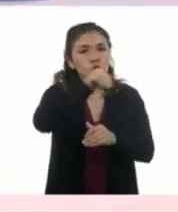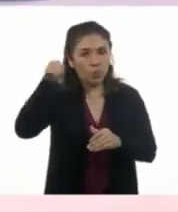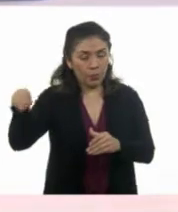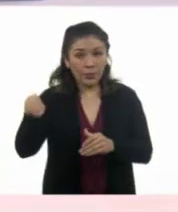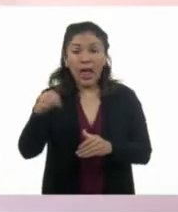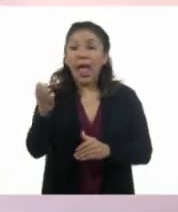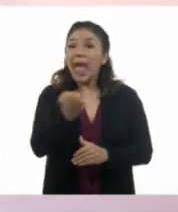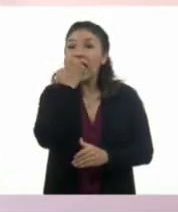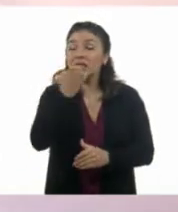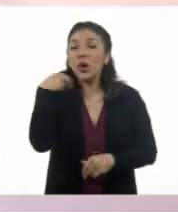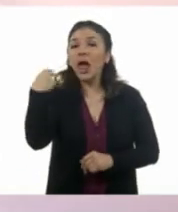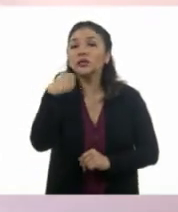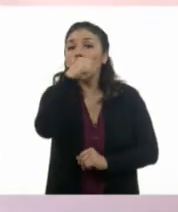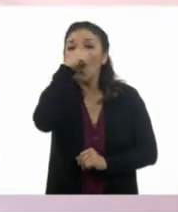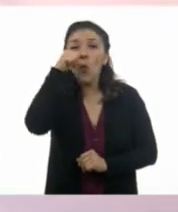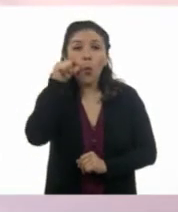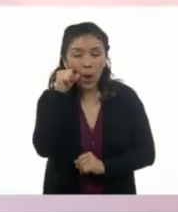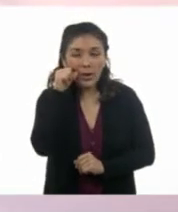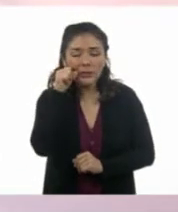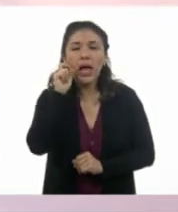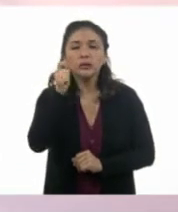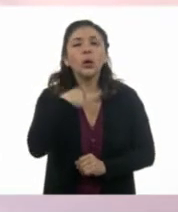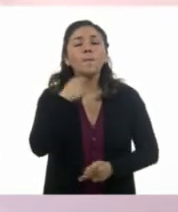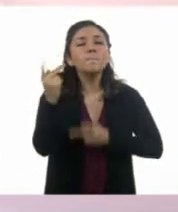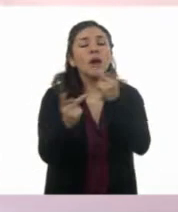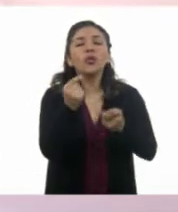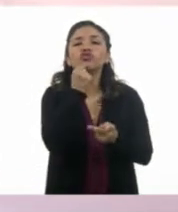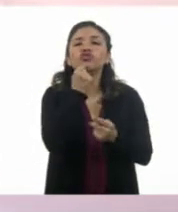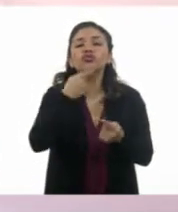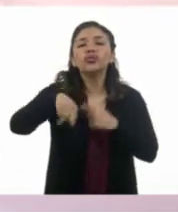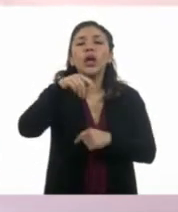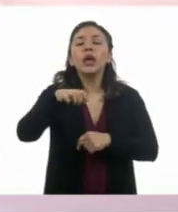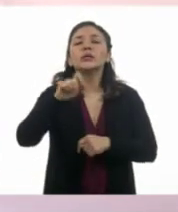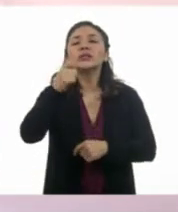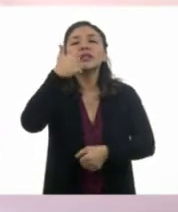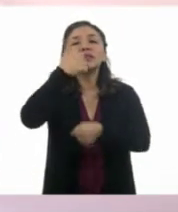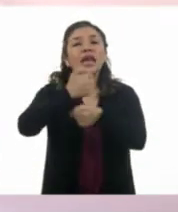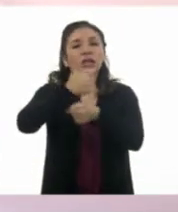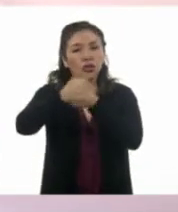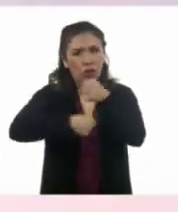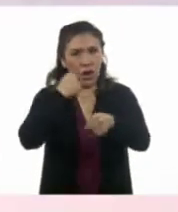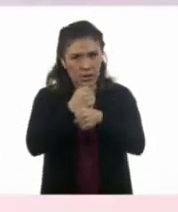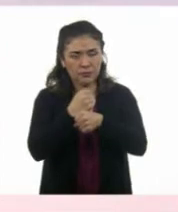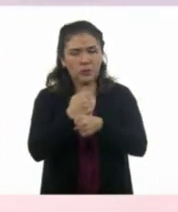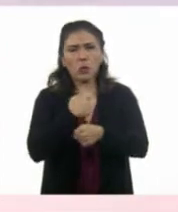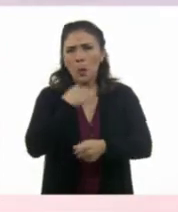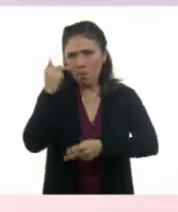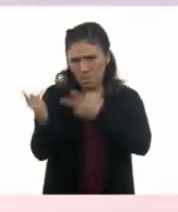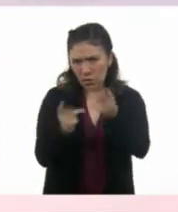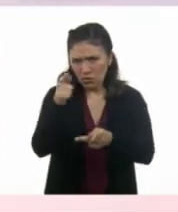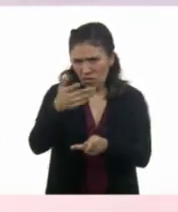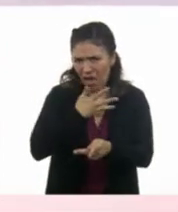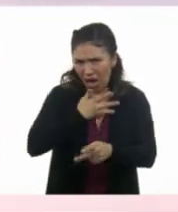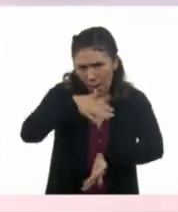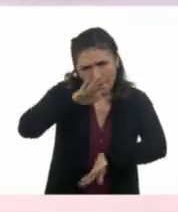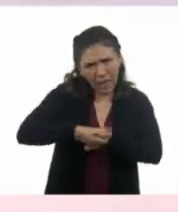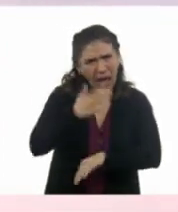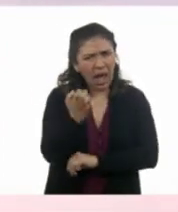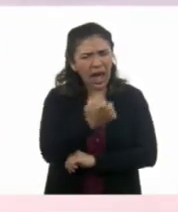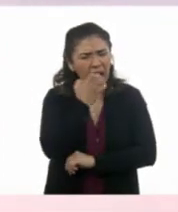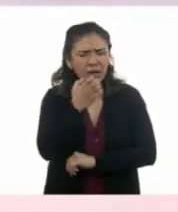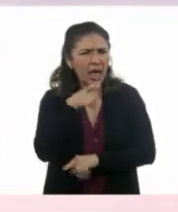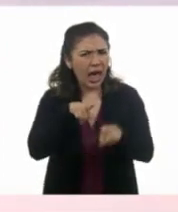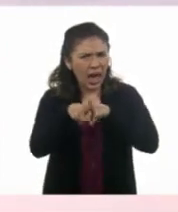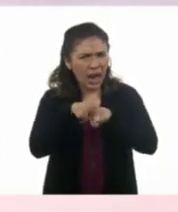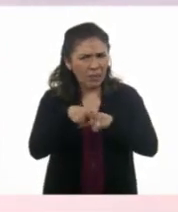Juárez. Y a quien se realizó la encuesta son niños de sexto año. Les preguntaron que si tienen otros hermanos en esa